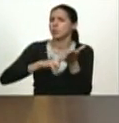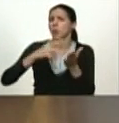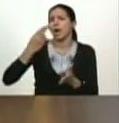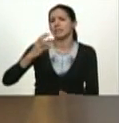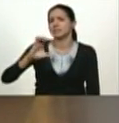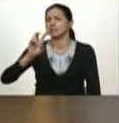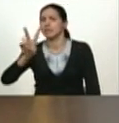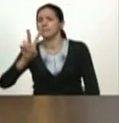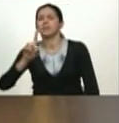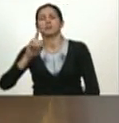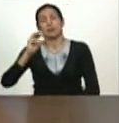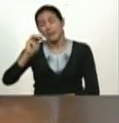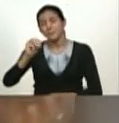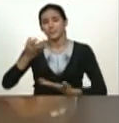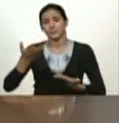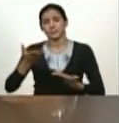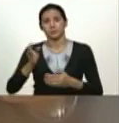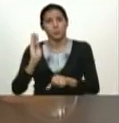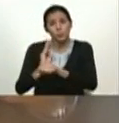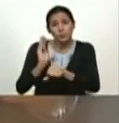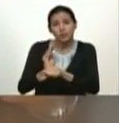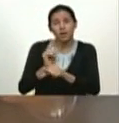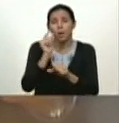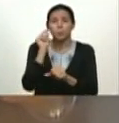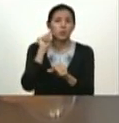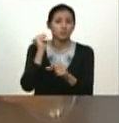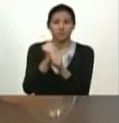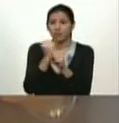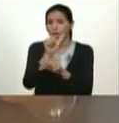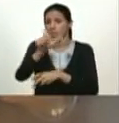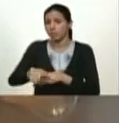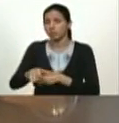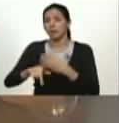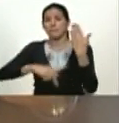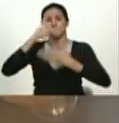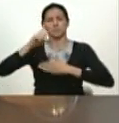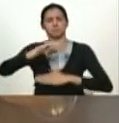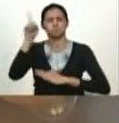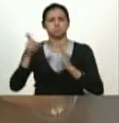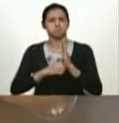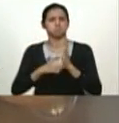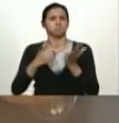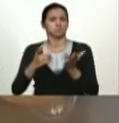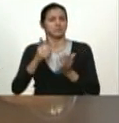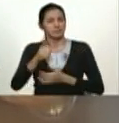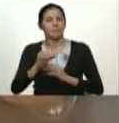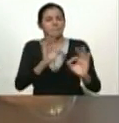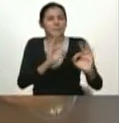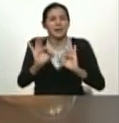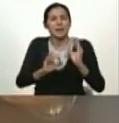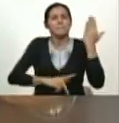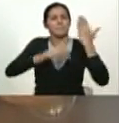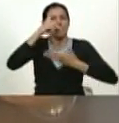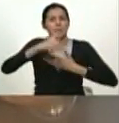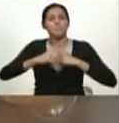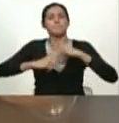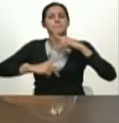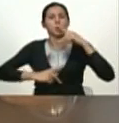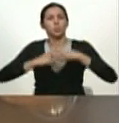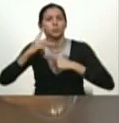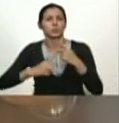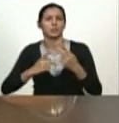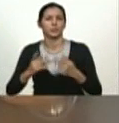proteja a los trabajadores y a las trabajadoras entre otros planes un plan integral un plan integral productivo